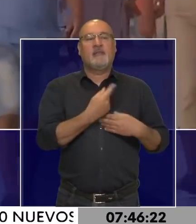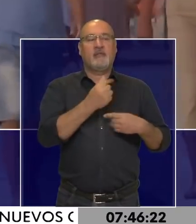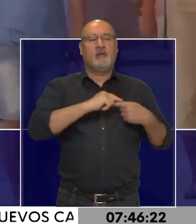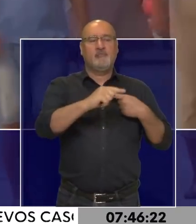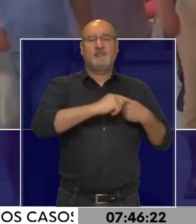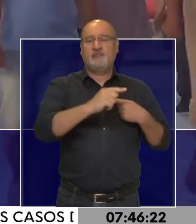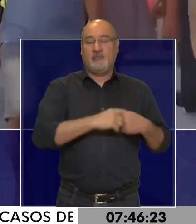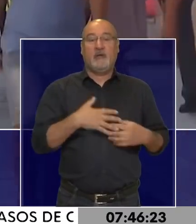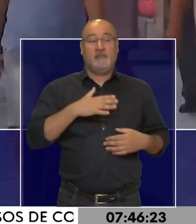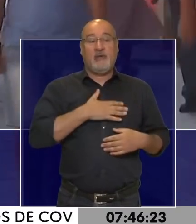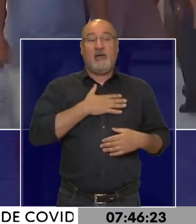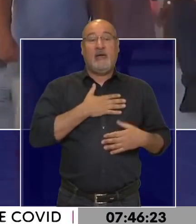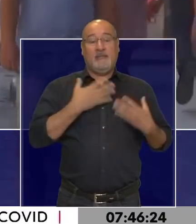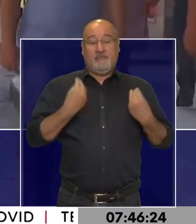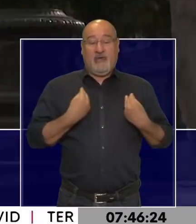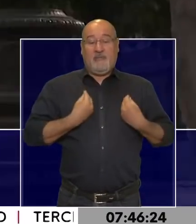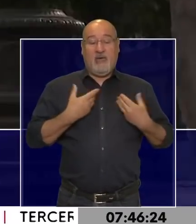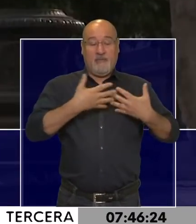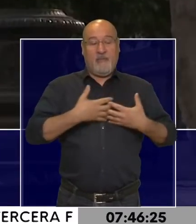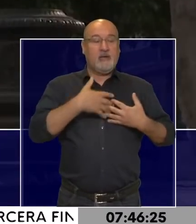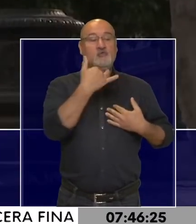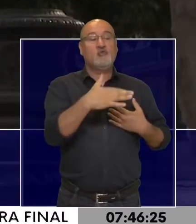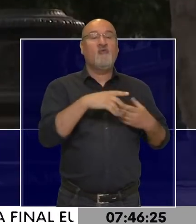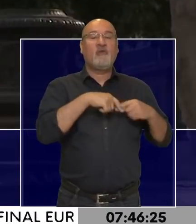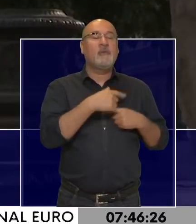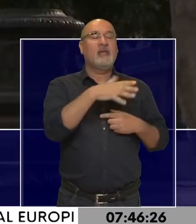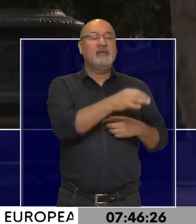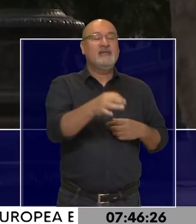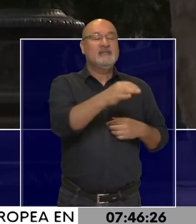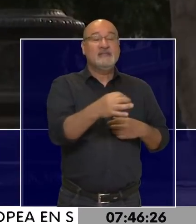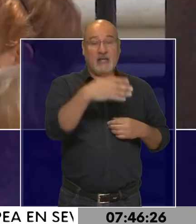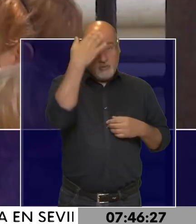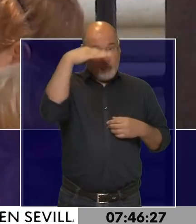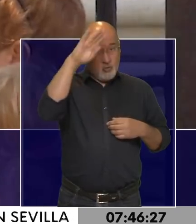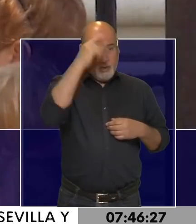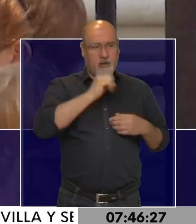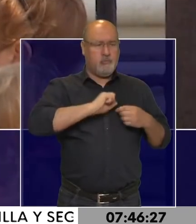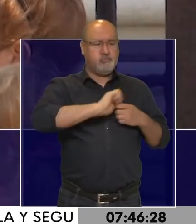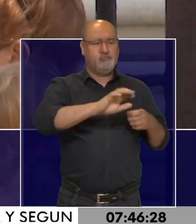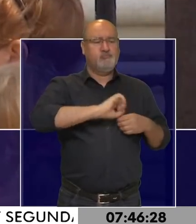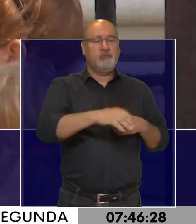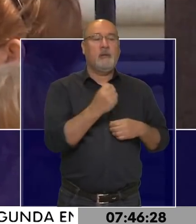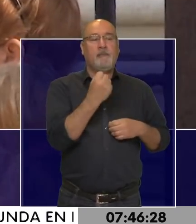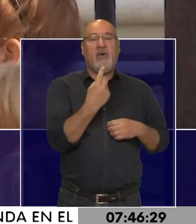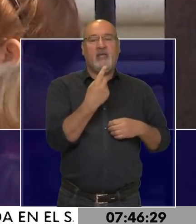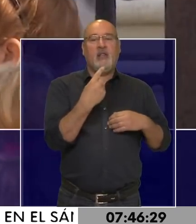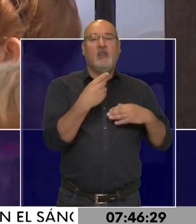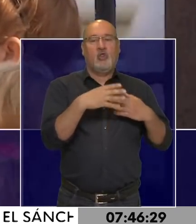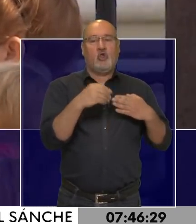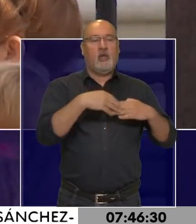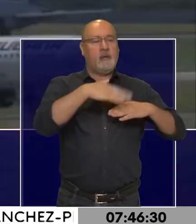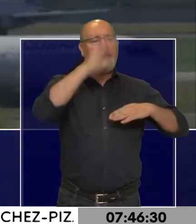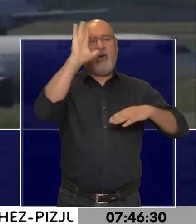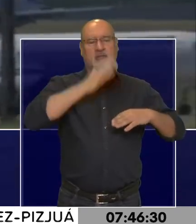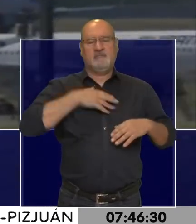cubanos que vivan en Estados Unidos le podrán mandar a sus familiares en la isla más de mil dólares por trimestre, el límite